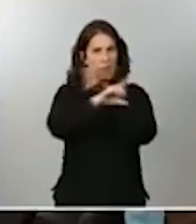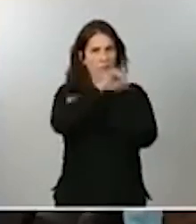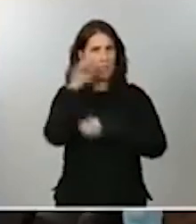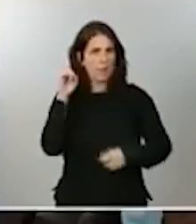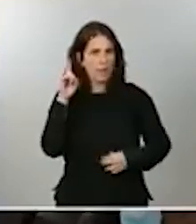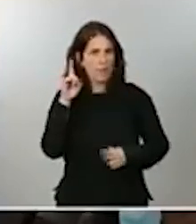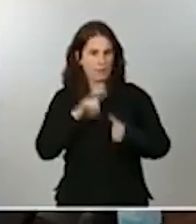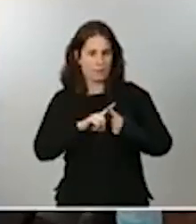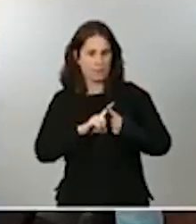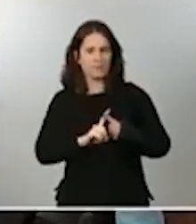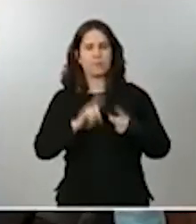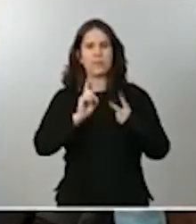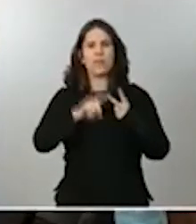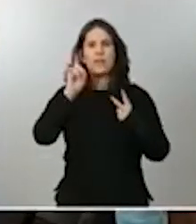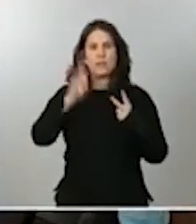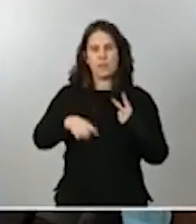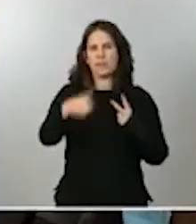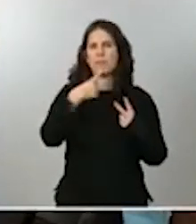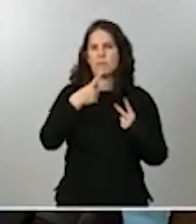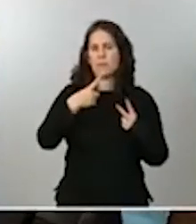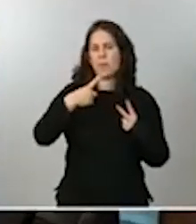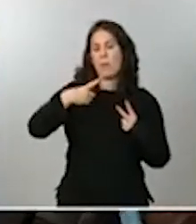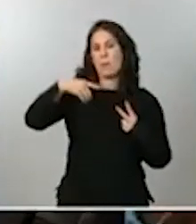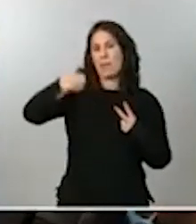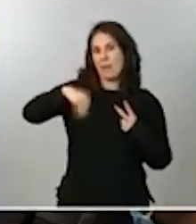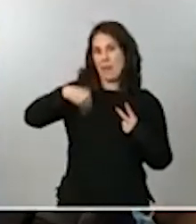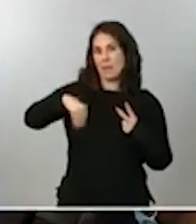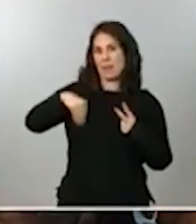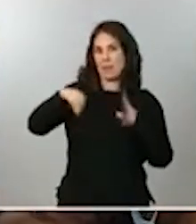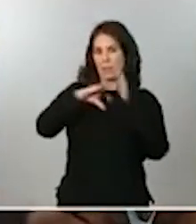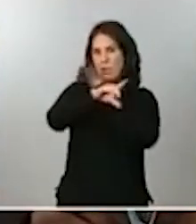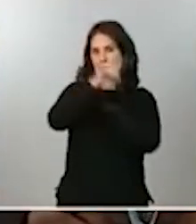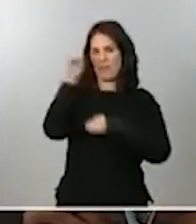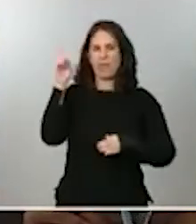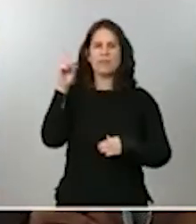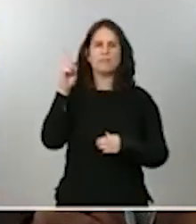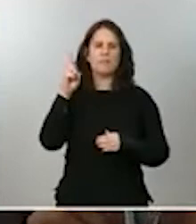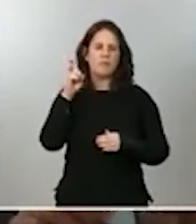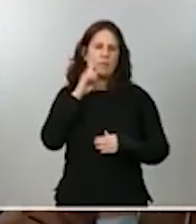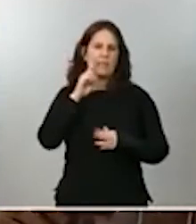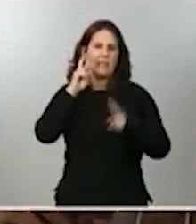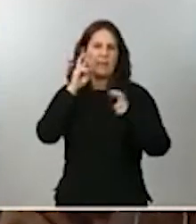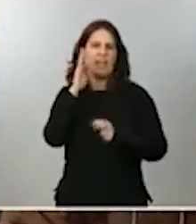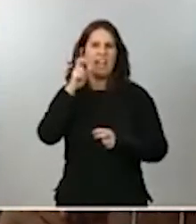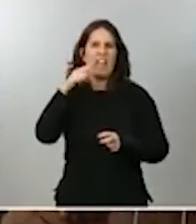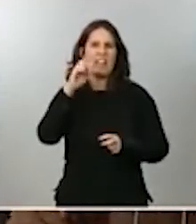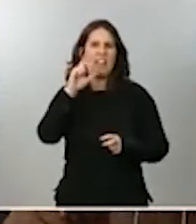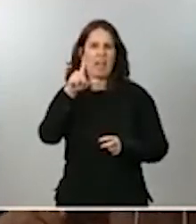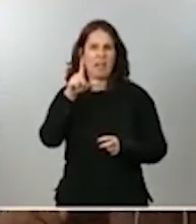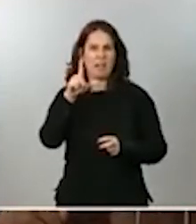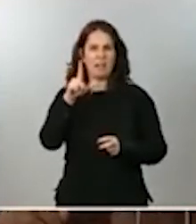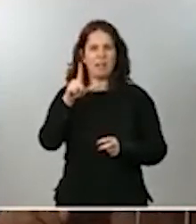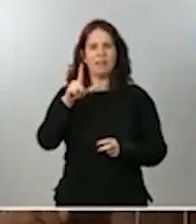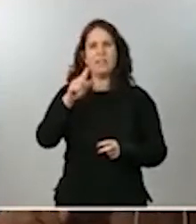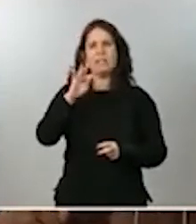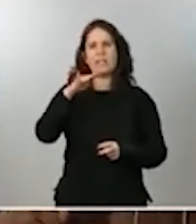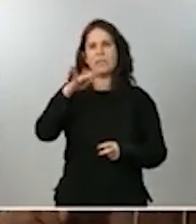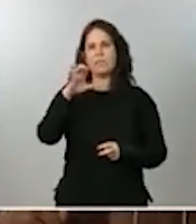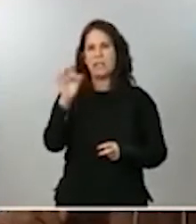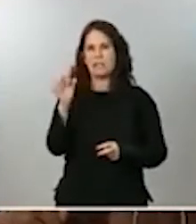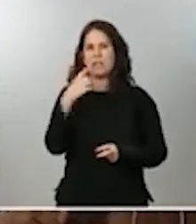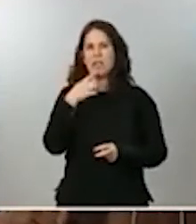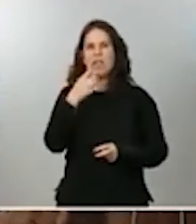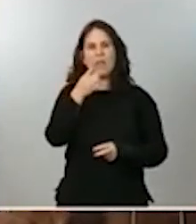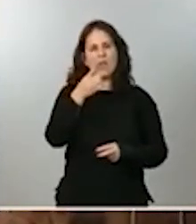presidenta de la Comunidad de Madrid unas declaraciones a Financial Times en las que anuncia la deriva autoritaria de este Gobierno. Quería saber qué tenía que decir al respecto.